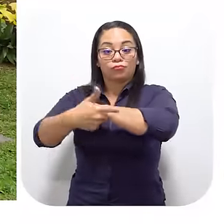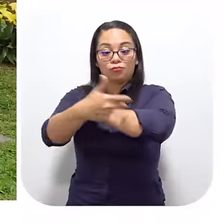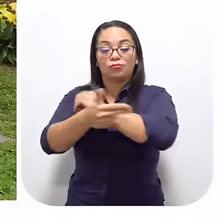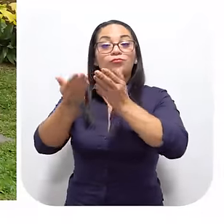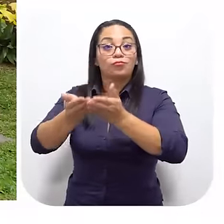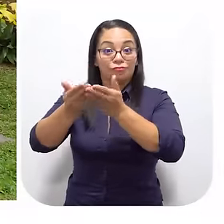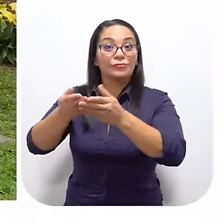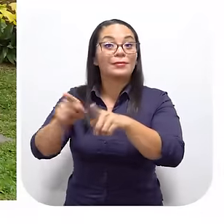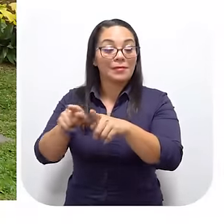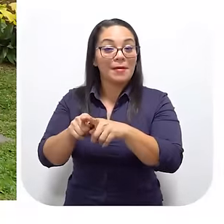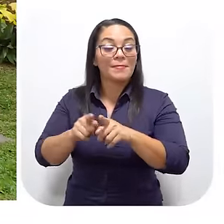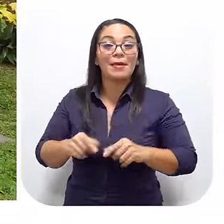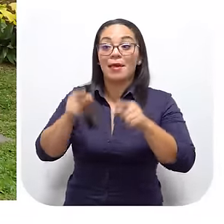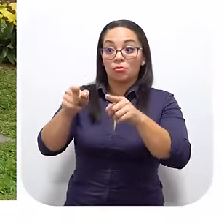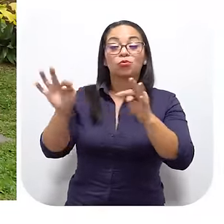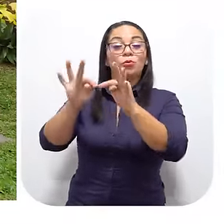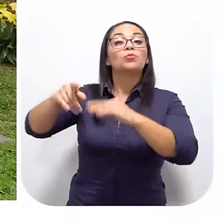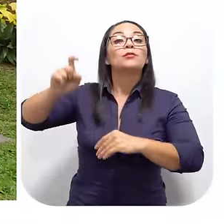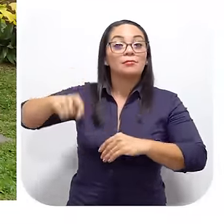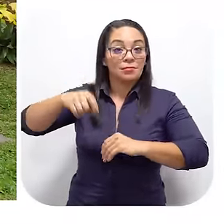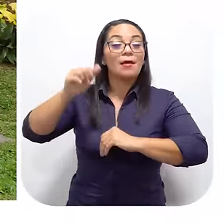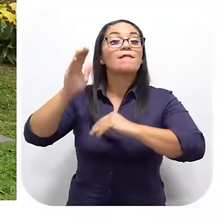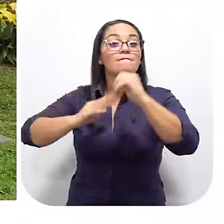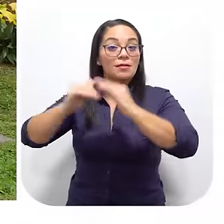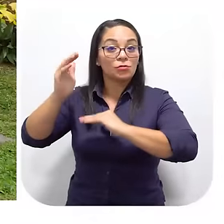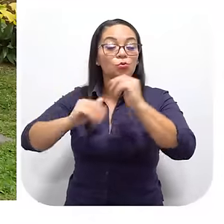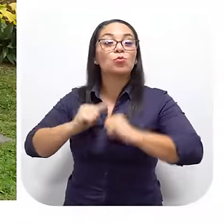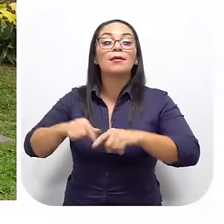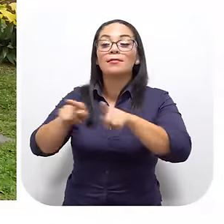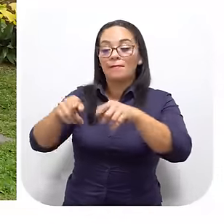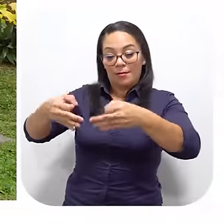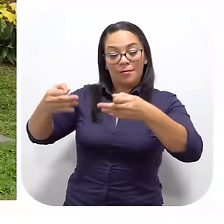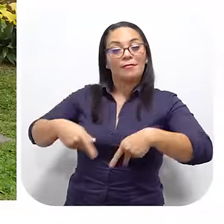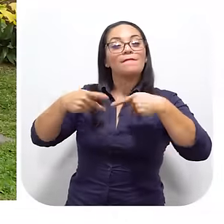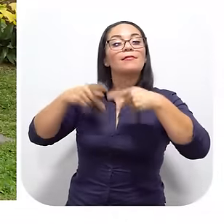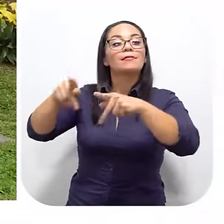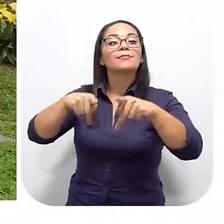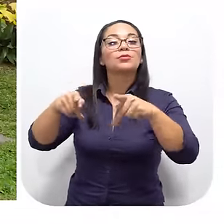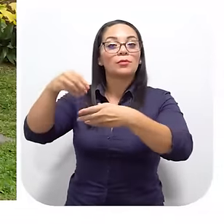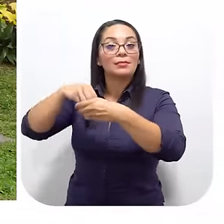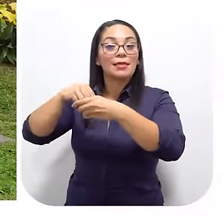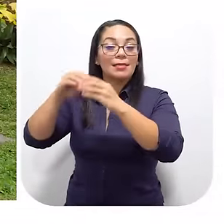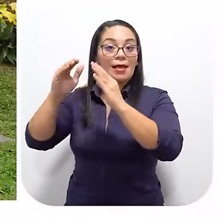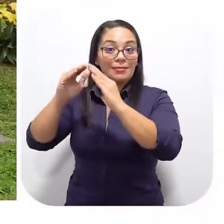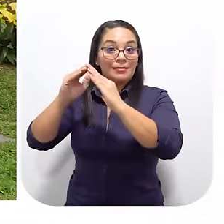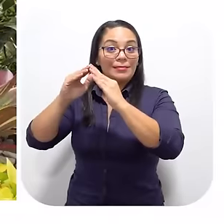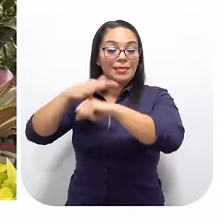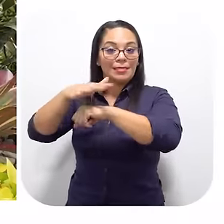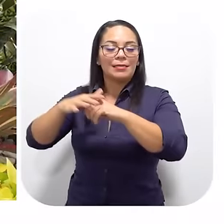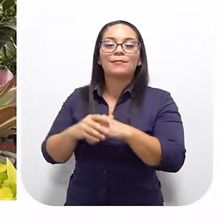Atracaderos Los muelles Los muelles Porque eso El turismo Requiere infraestructura Y la calidad de vida De la gente De las islas